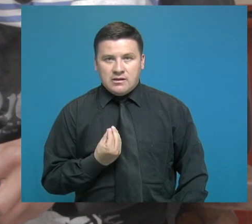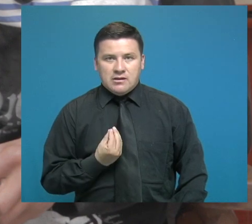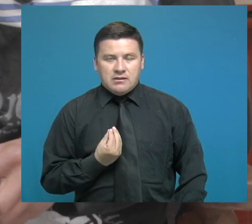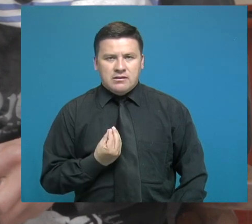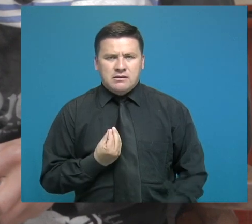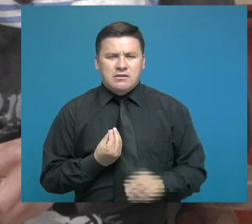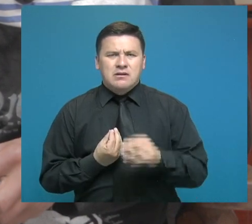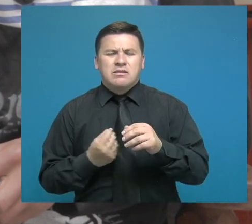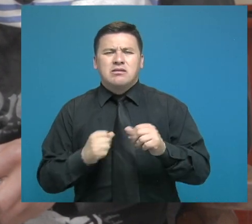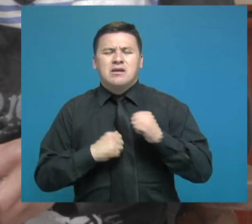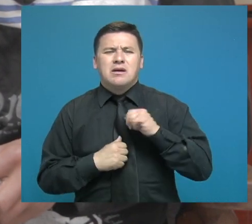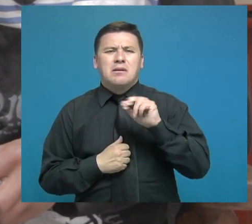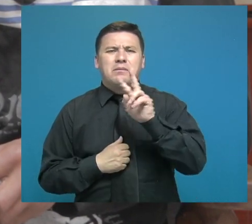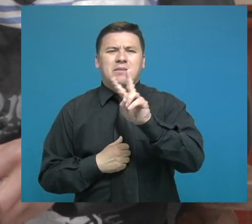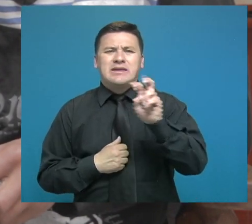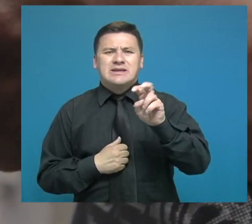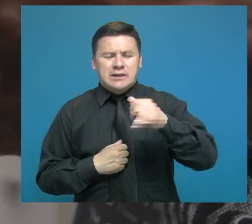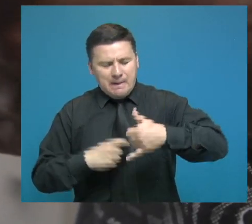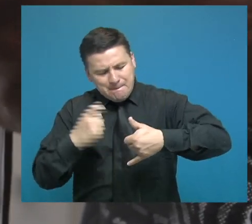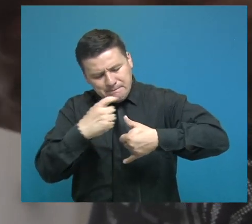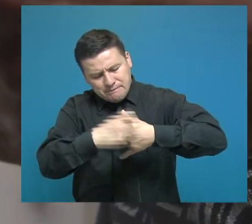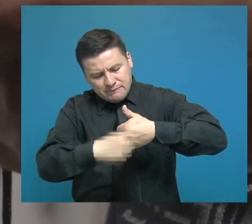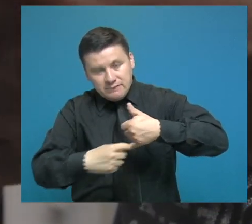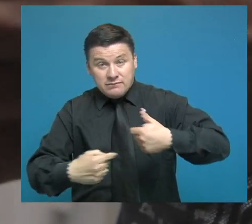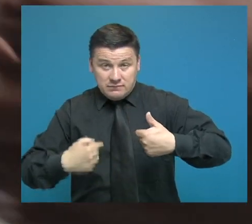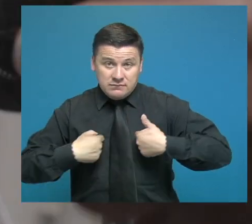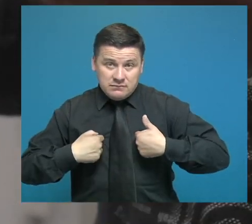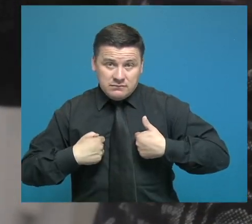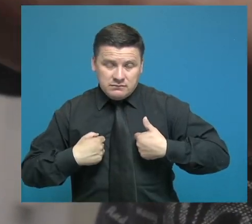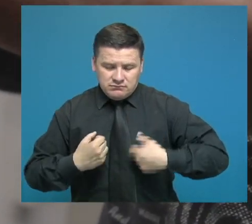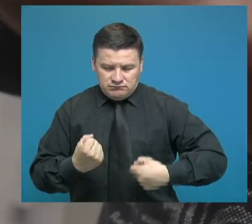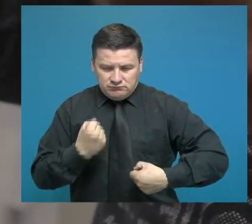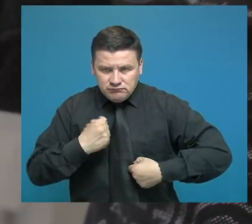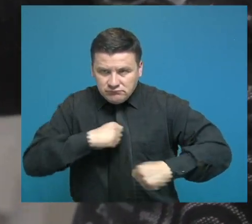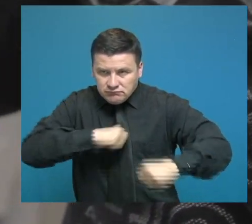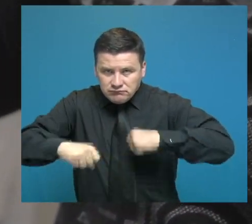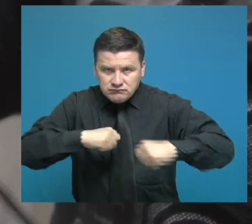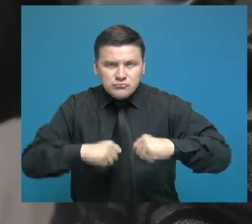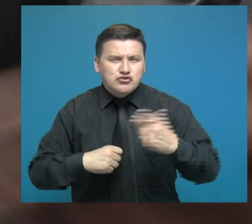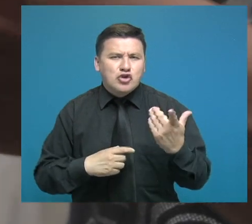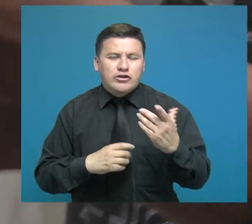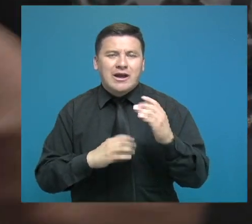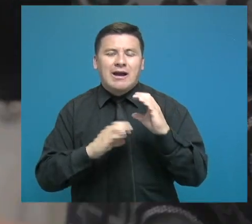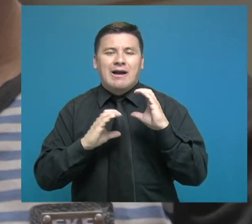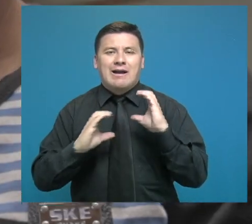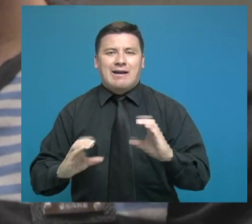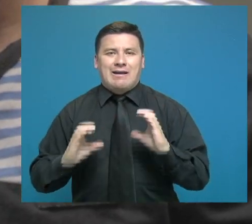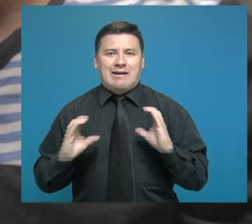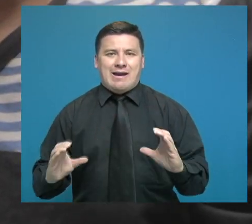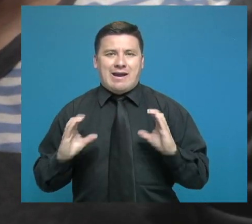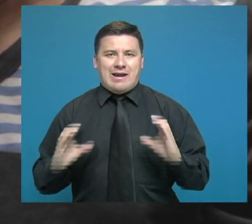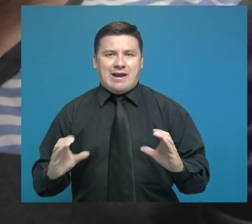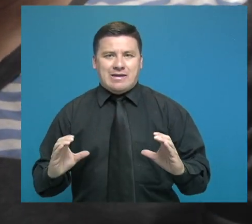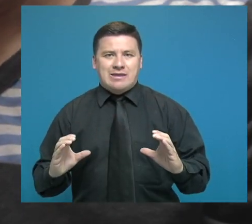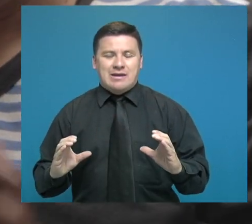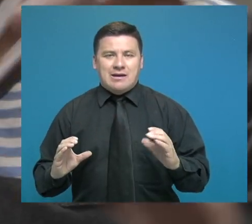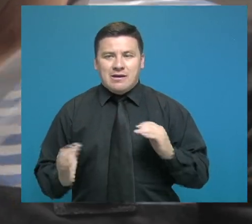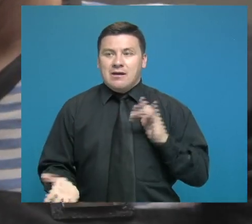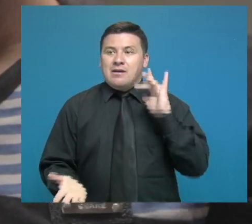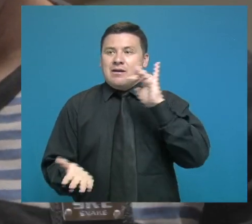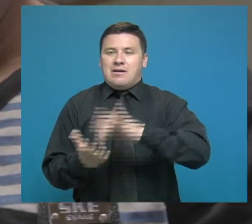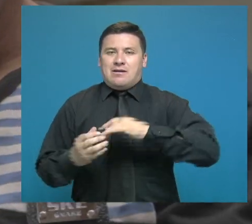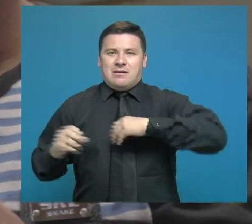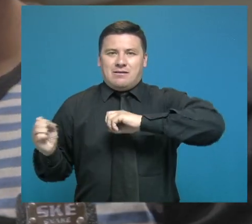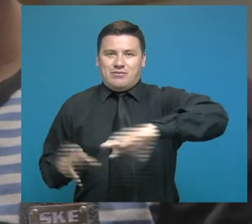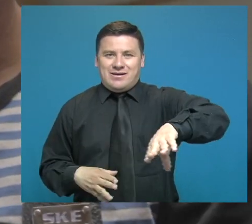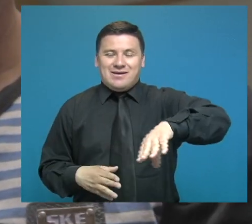Bolívar operó en 27 partes del país. Y yo, mi mayor operación fue en el Caquetá, en el sur del país. Allá fue